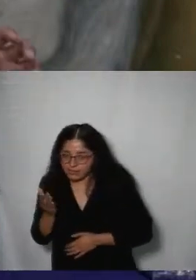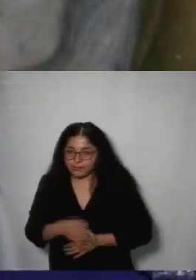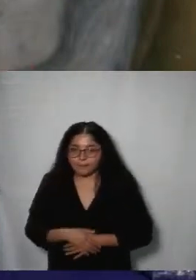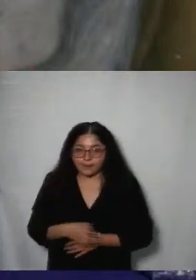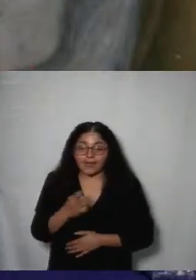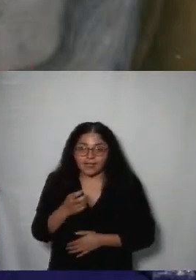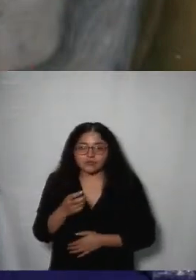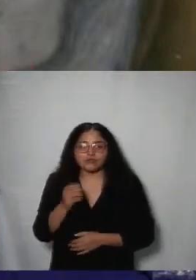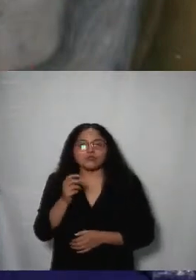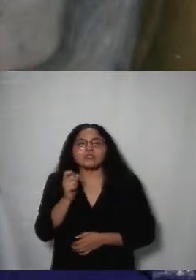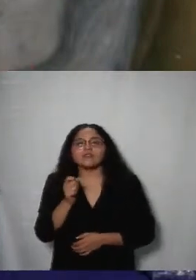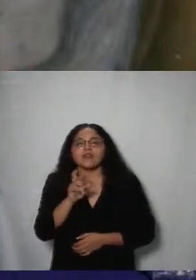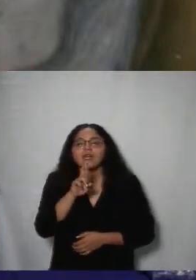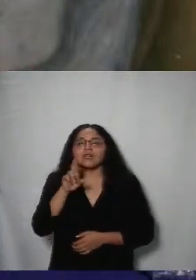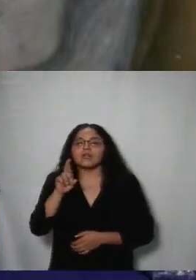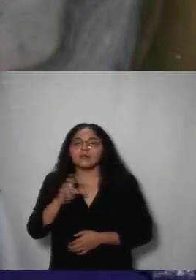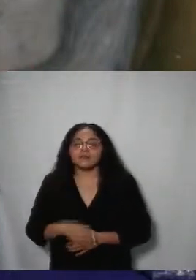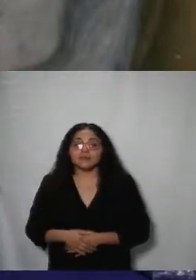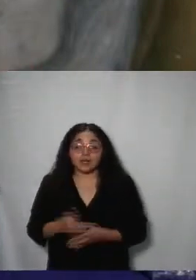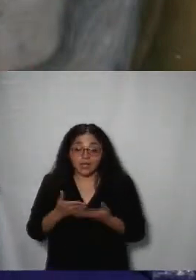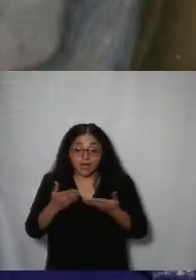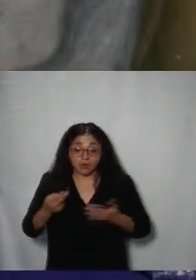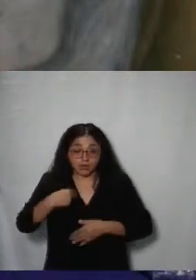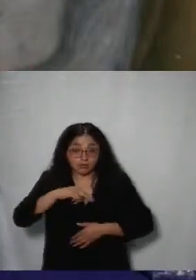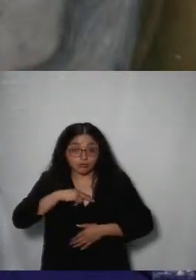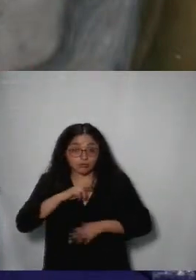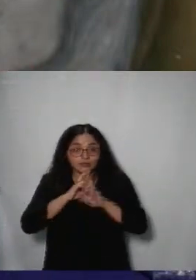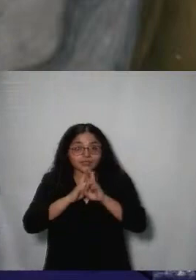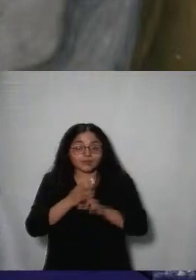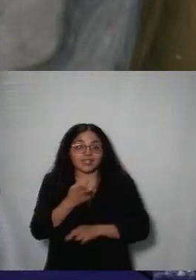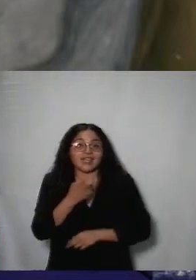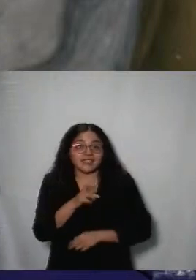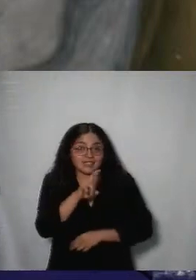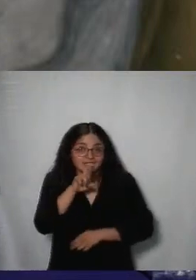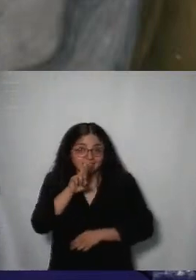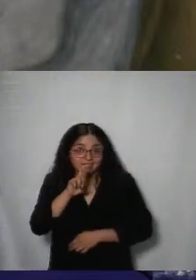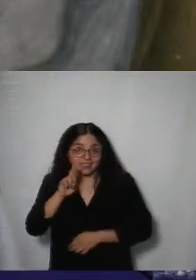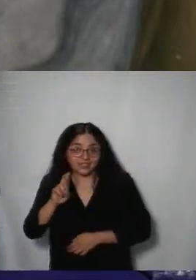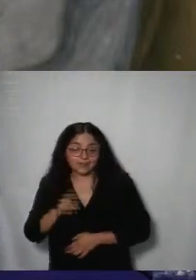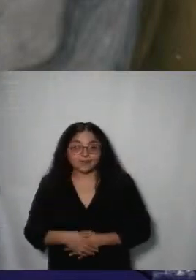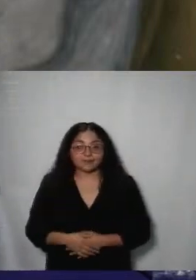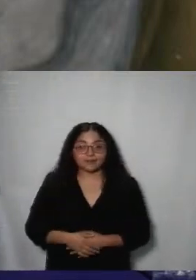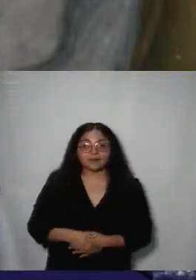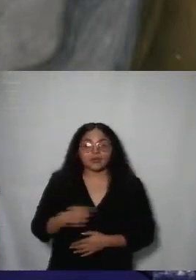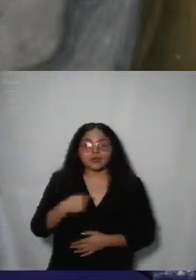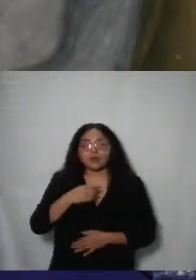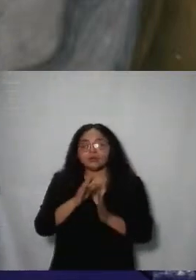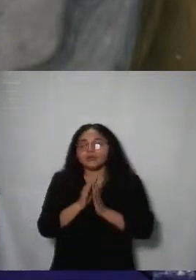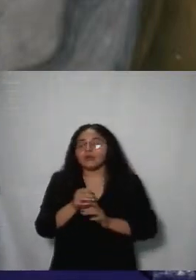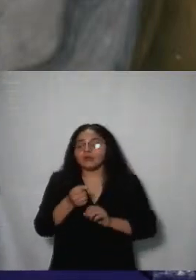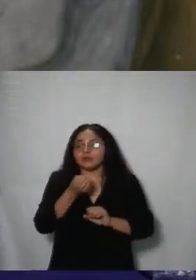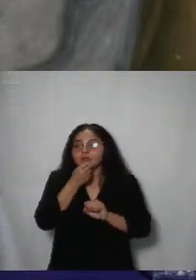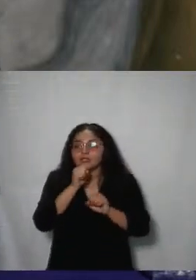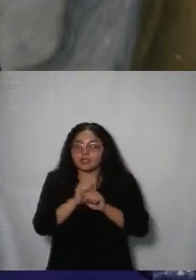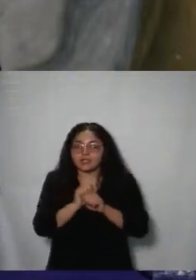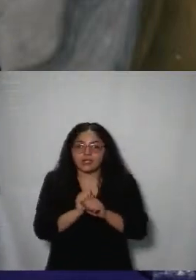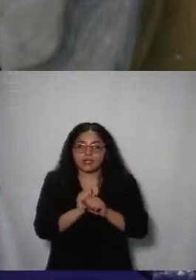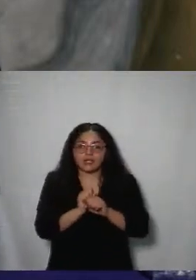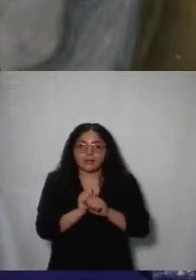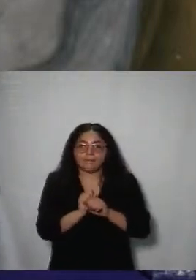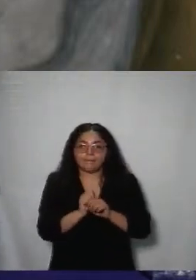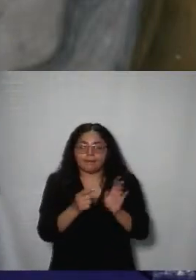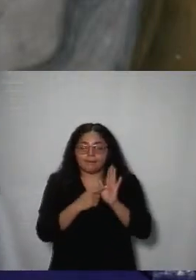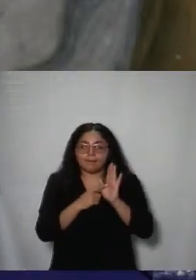revisión en este bloque vamos a resolver ese bloque de recursos de revisión y le pediría a la secretaria técnica que lleve a cabo